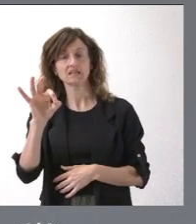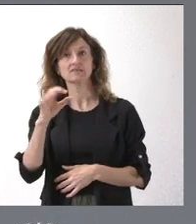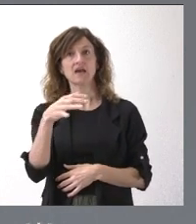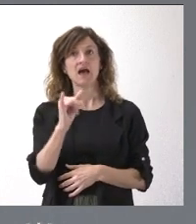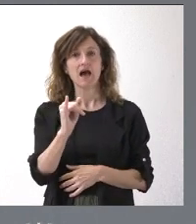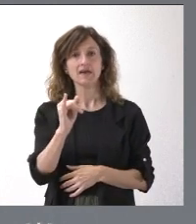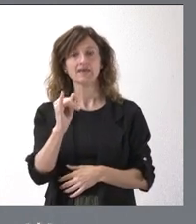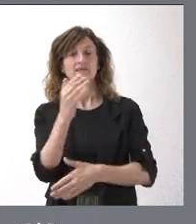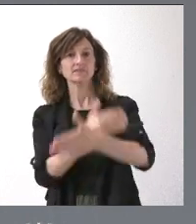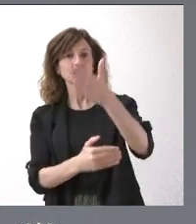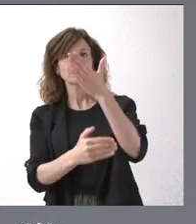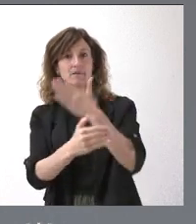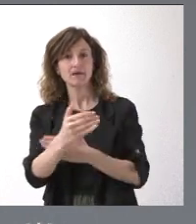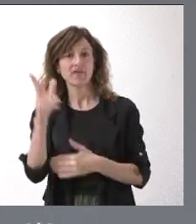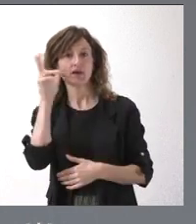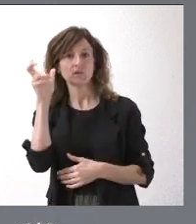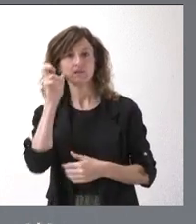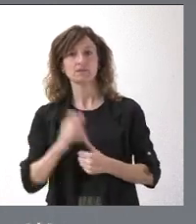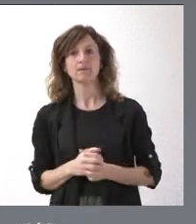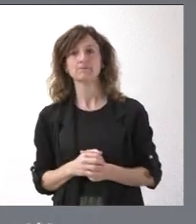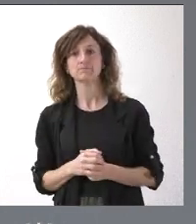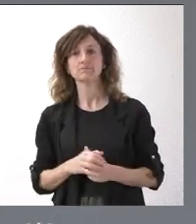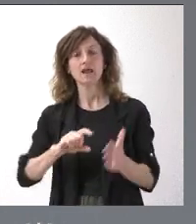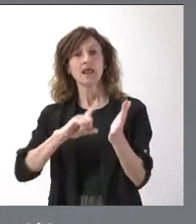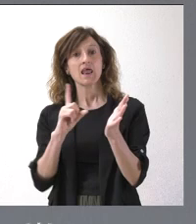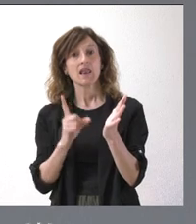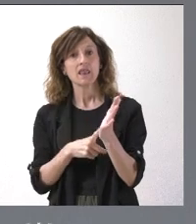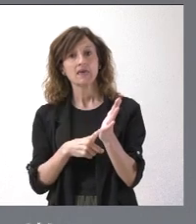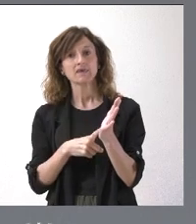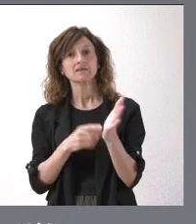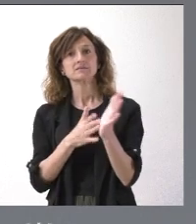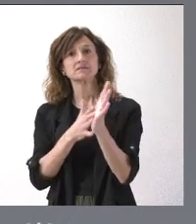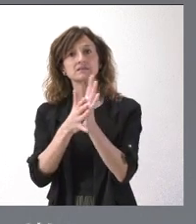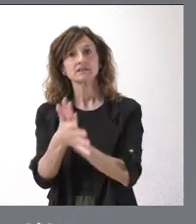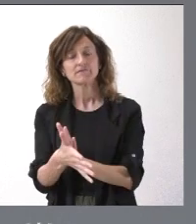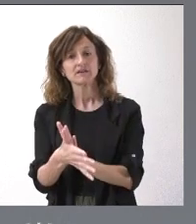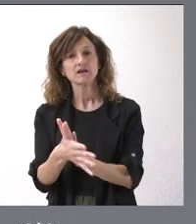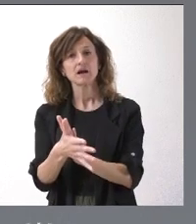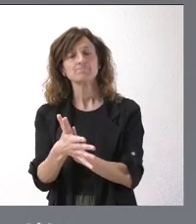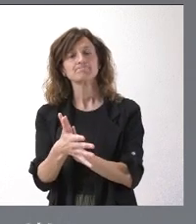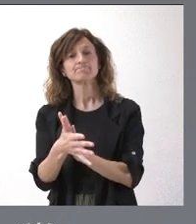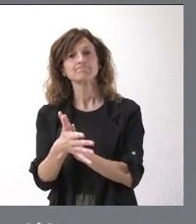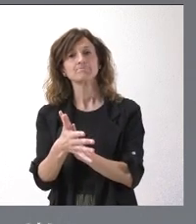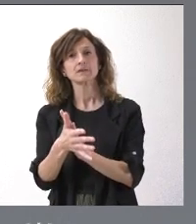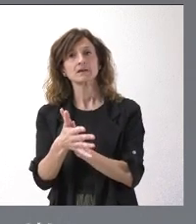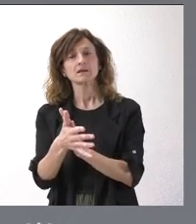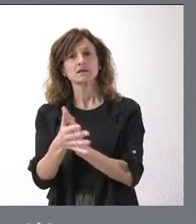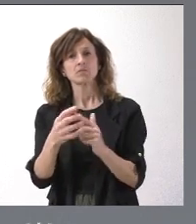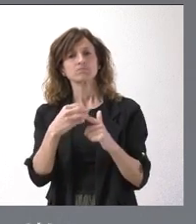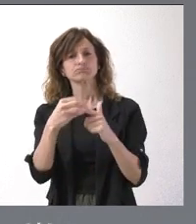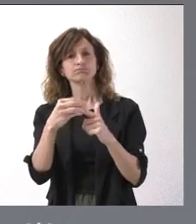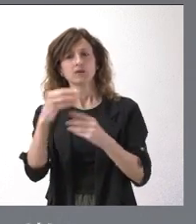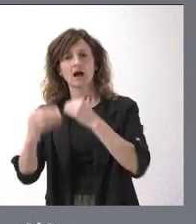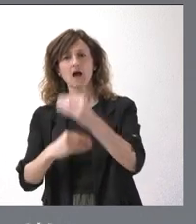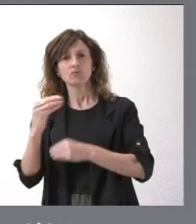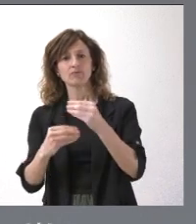discapacidad auditiva. Y esta ley lo que viene es a poner en el centro de todas las actuaciones